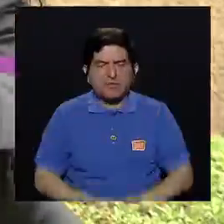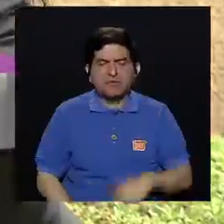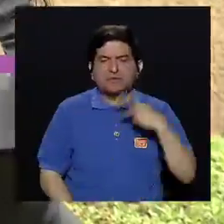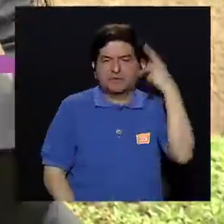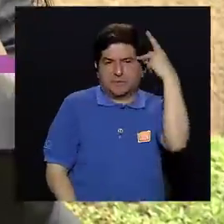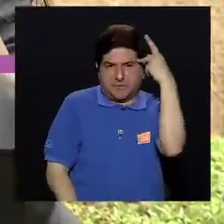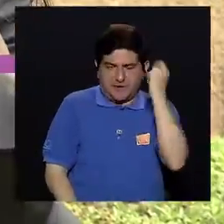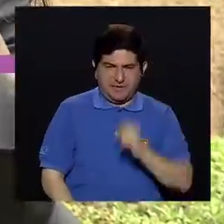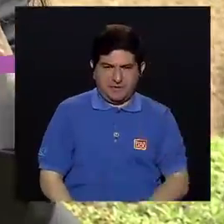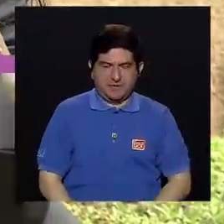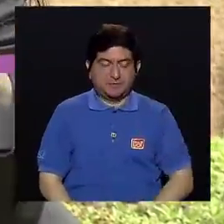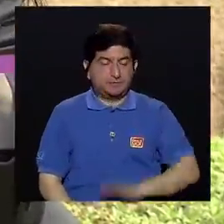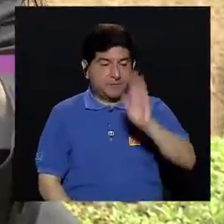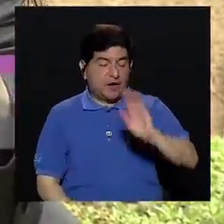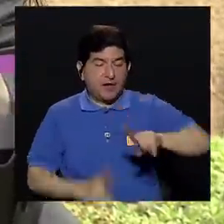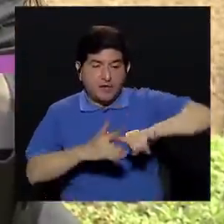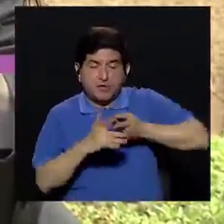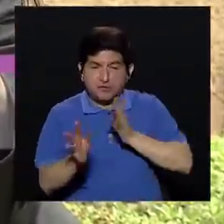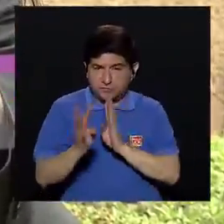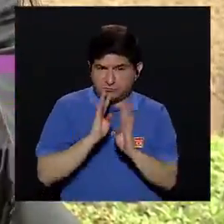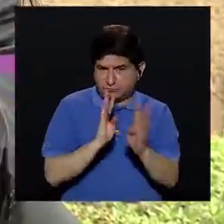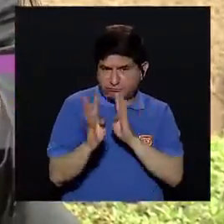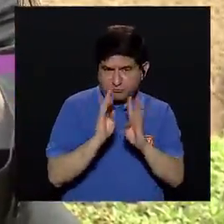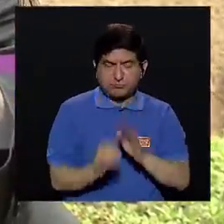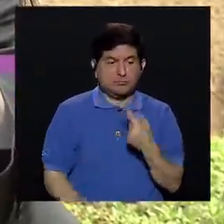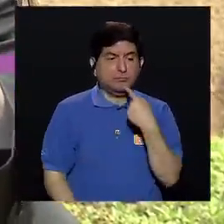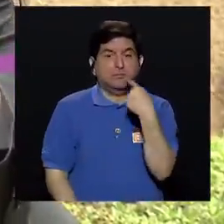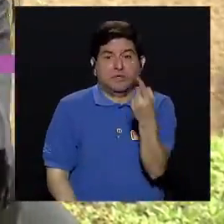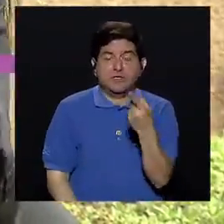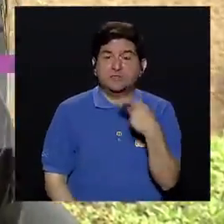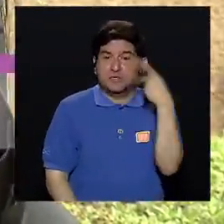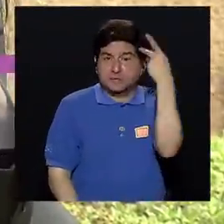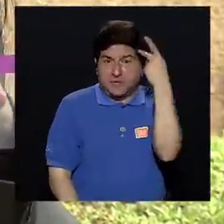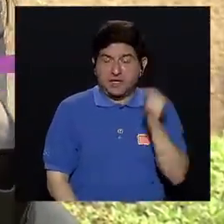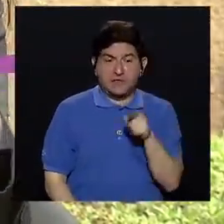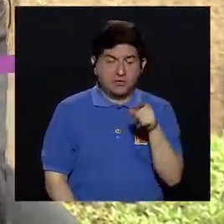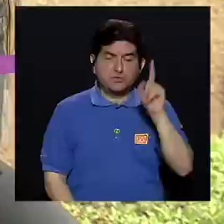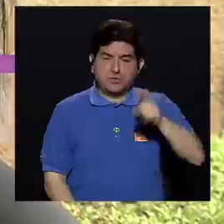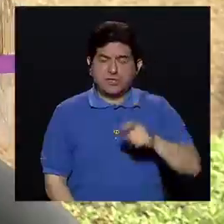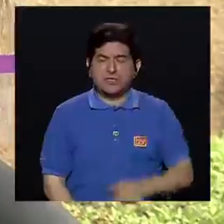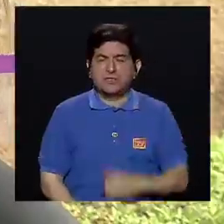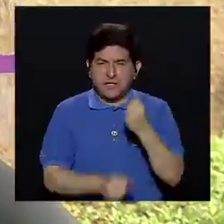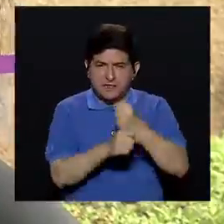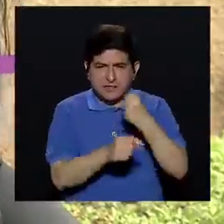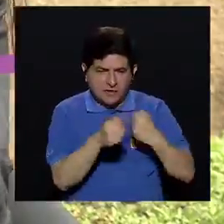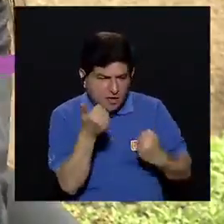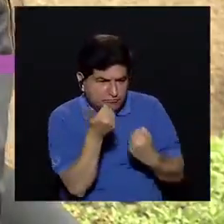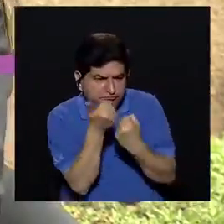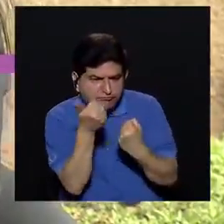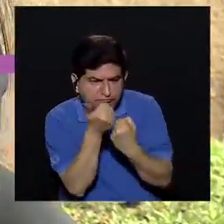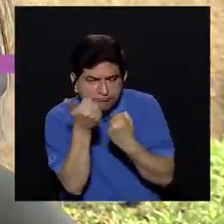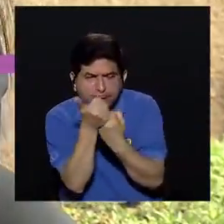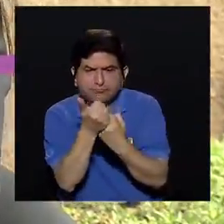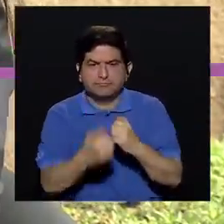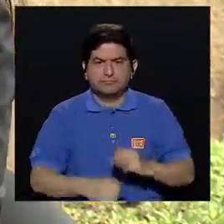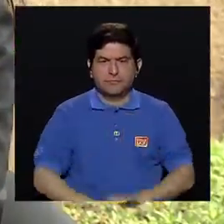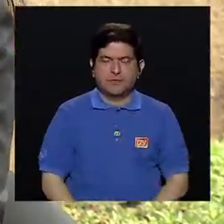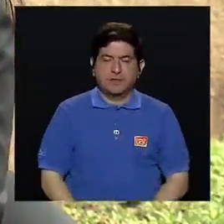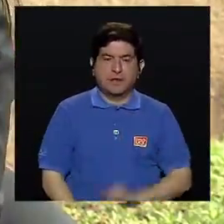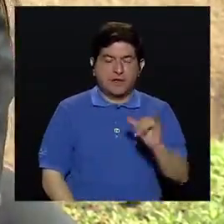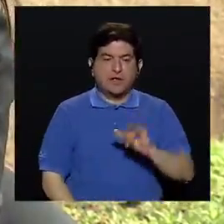cuando los niños empiezan a hablar para decirle a los padres usted tiene que hacer eso tiene que hacer lo otro las indicaciones